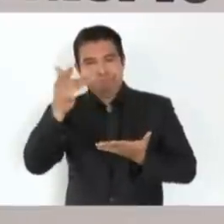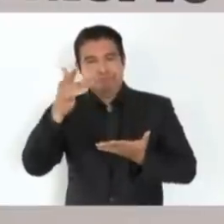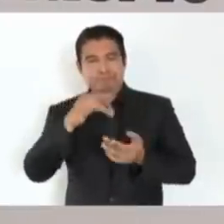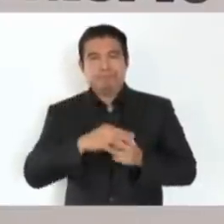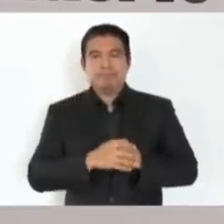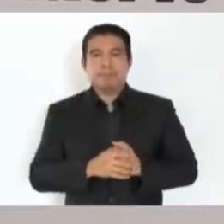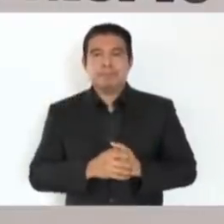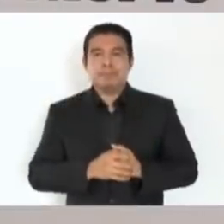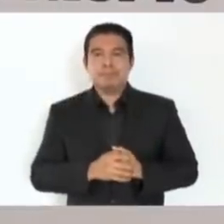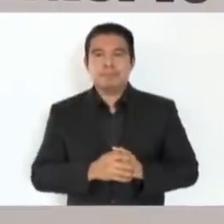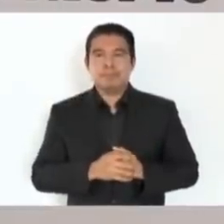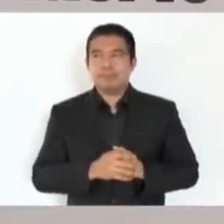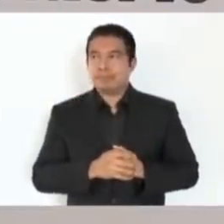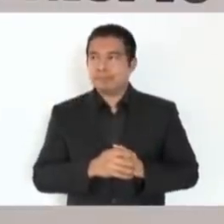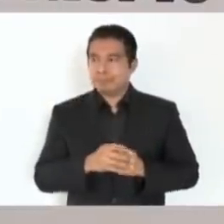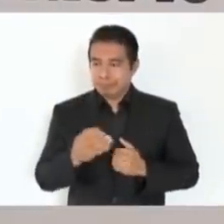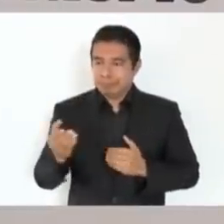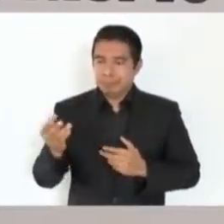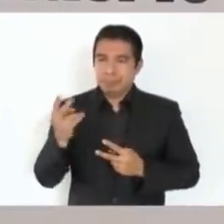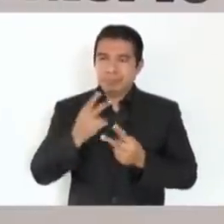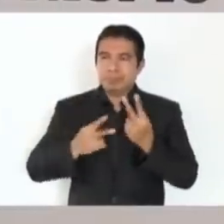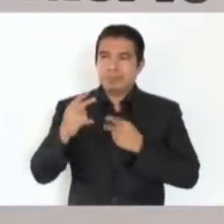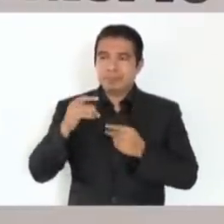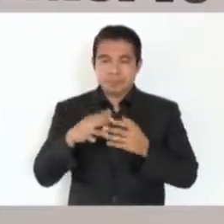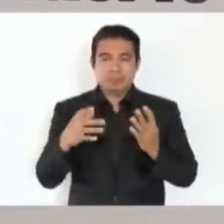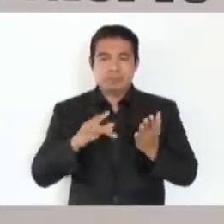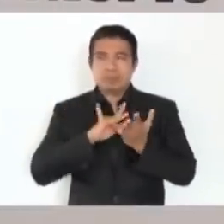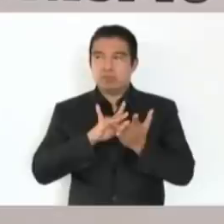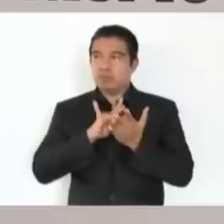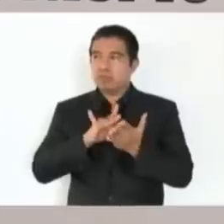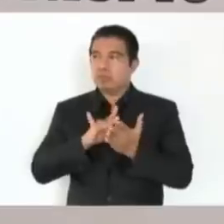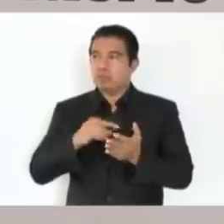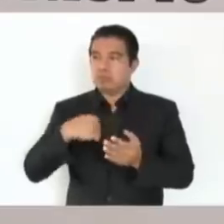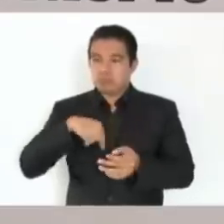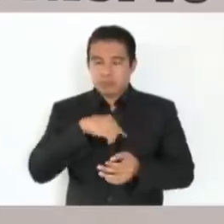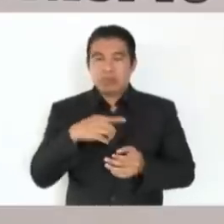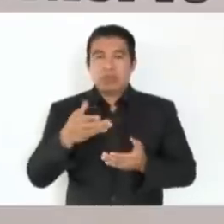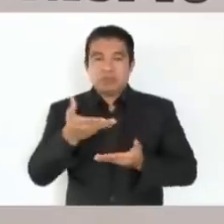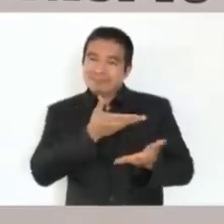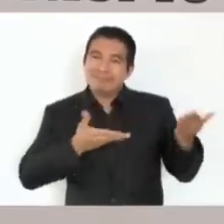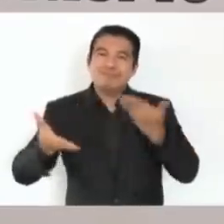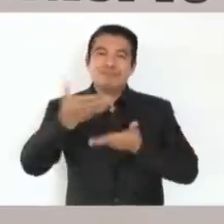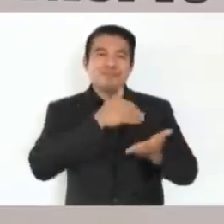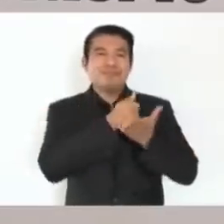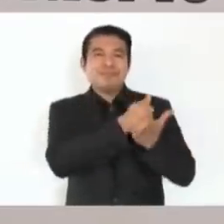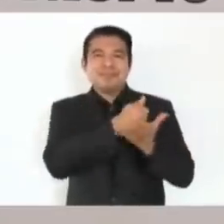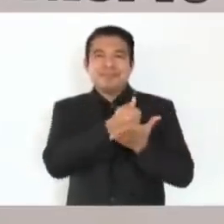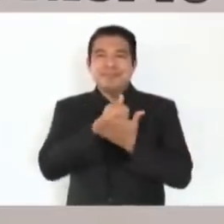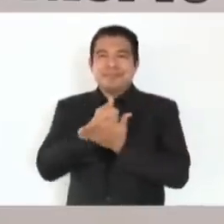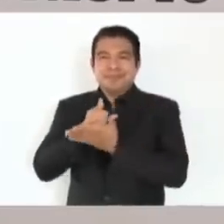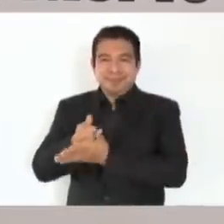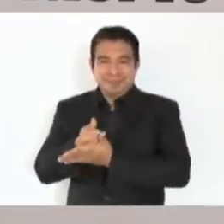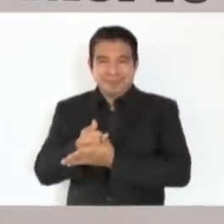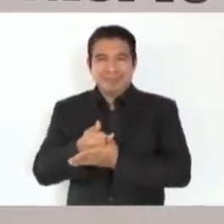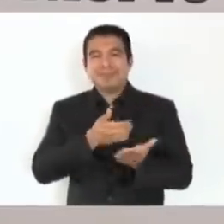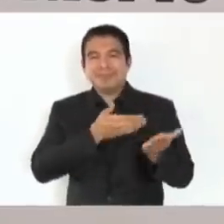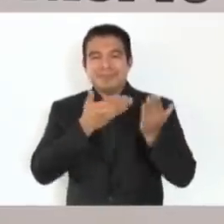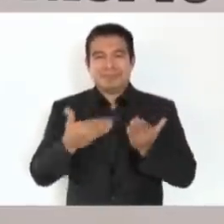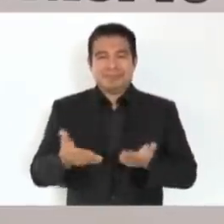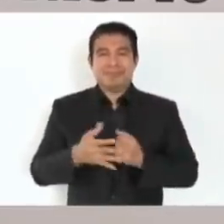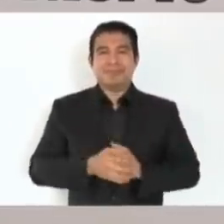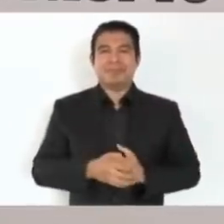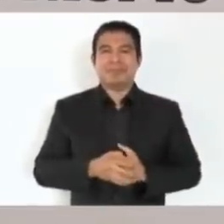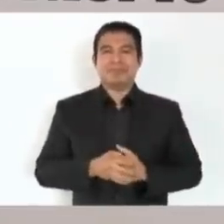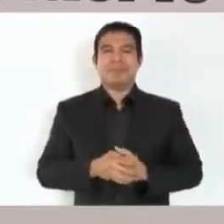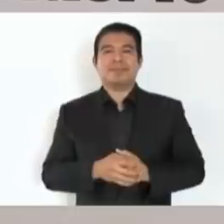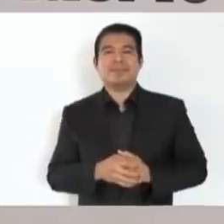internalizar este mensaje de que todos debemos de ayudar. Y también reitero